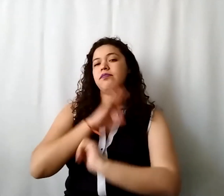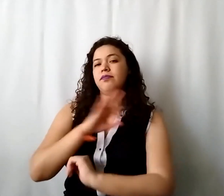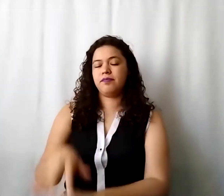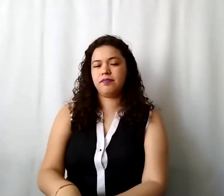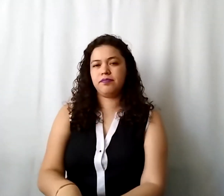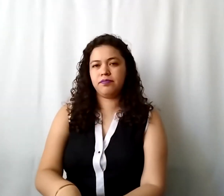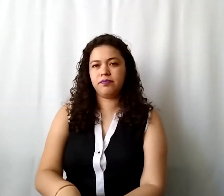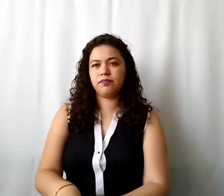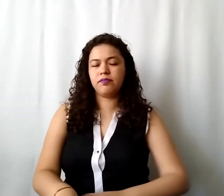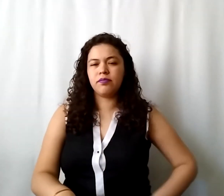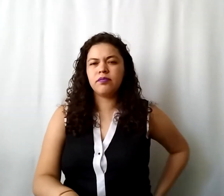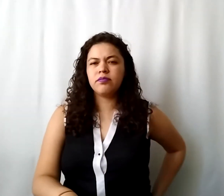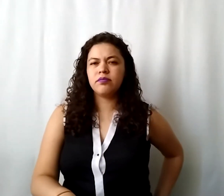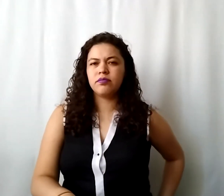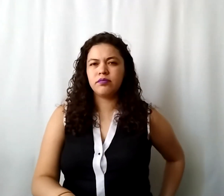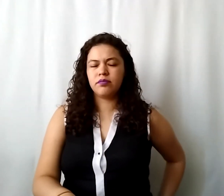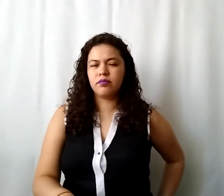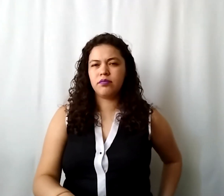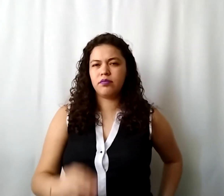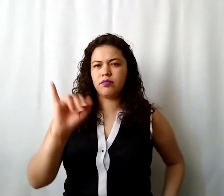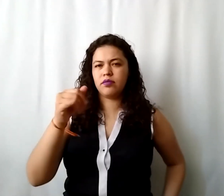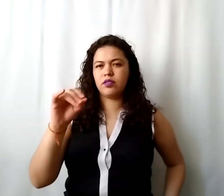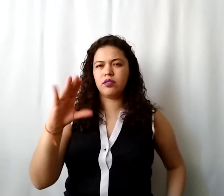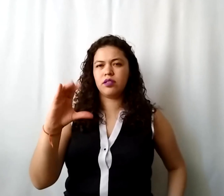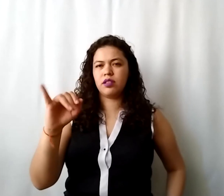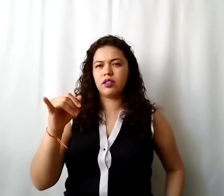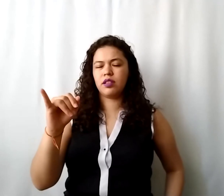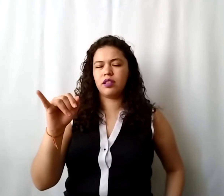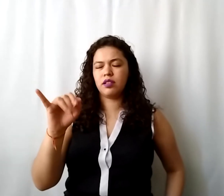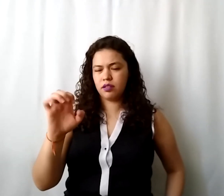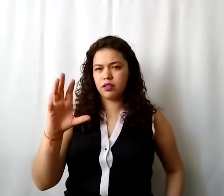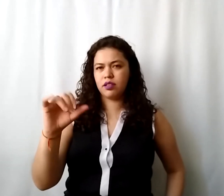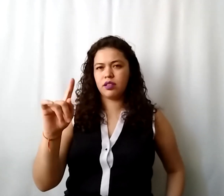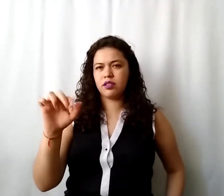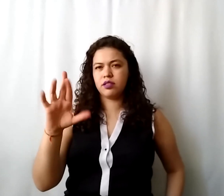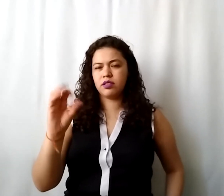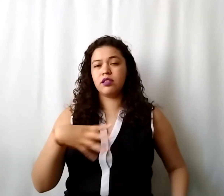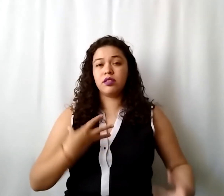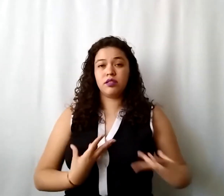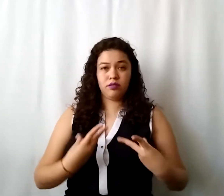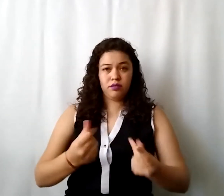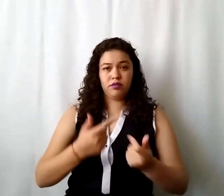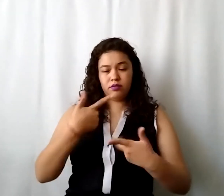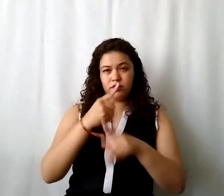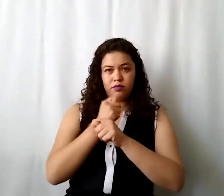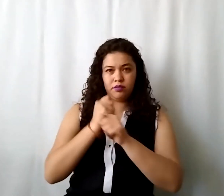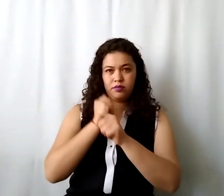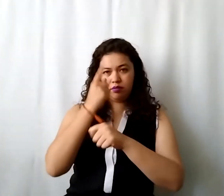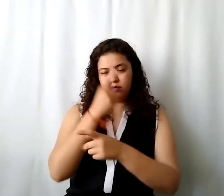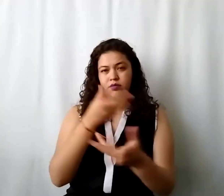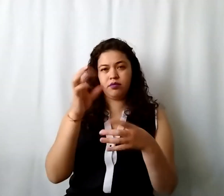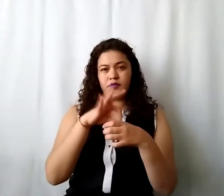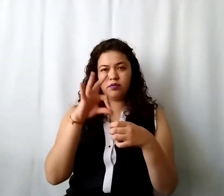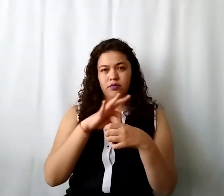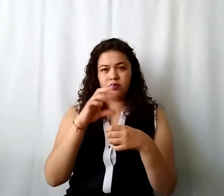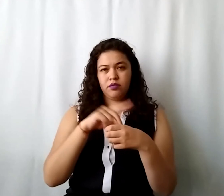bien de Jorge Castro Cautle una pregunta si el gasto se refiere a transporte para gestionar ese donativo ¿se